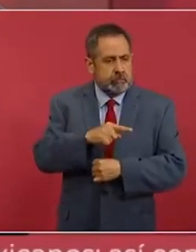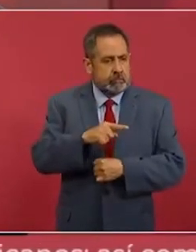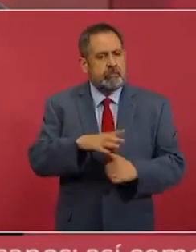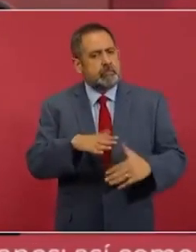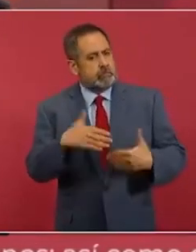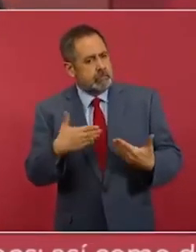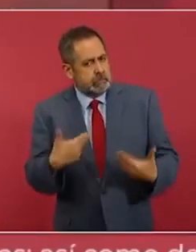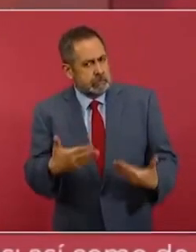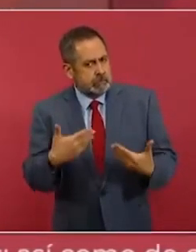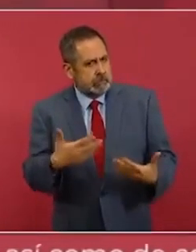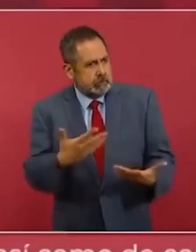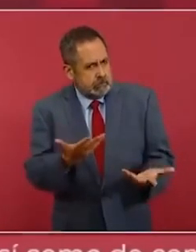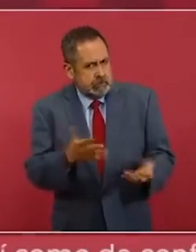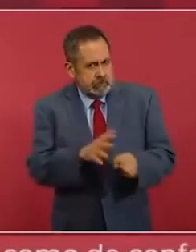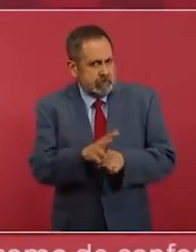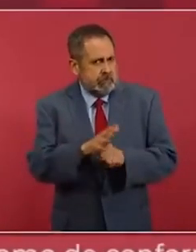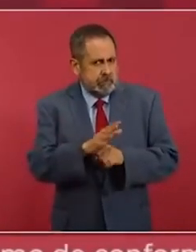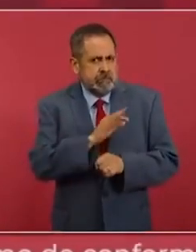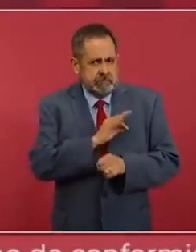que los otros